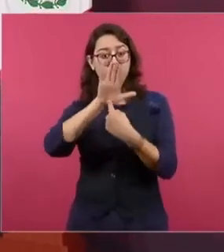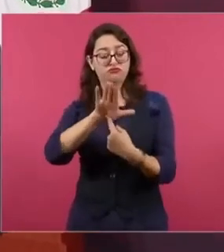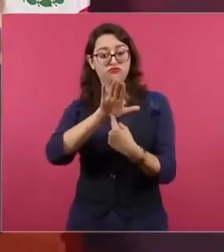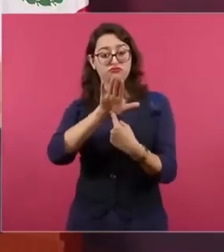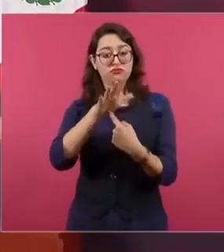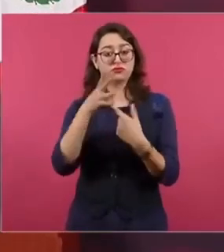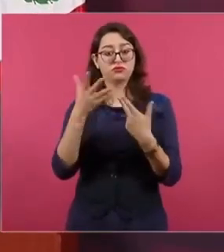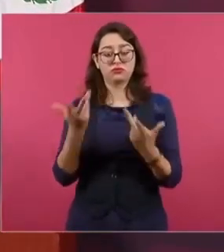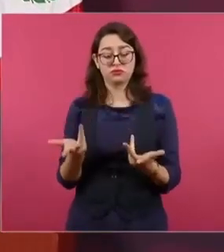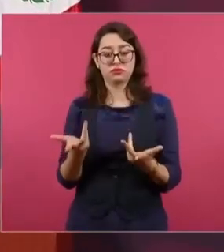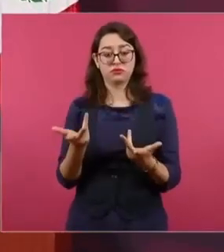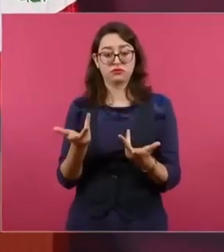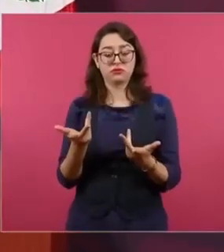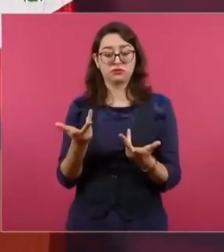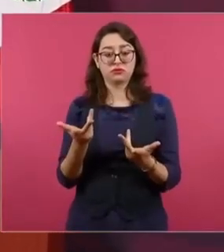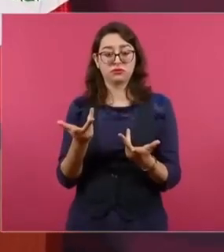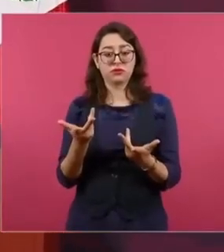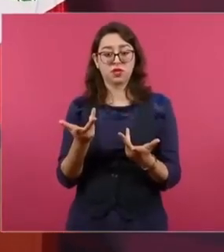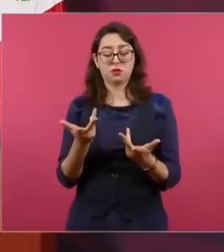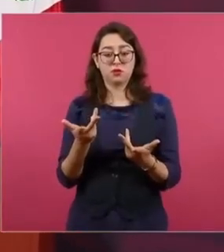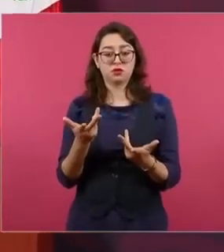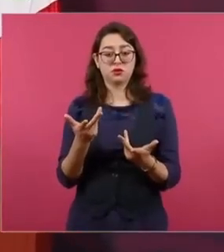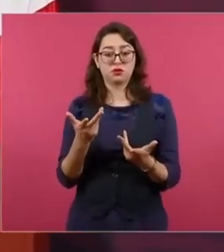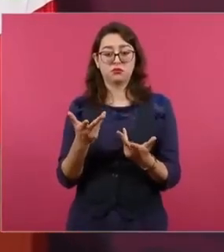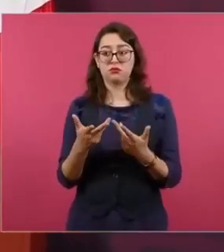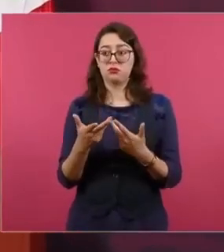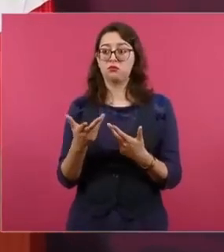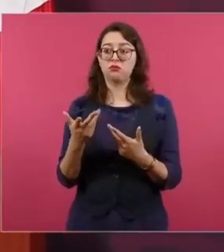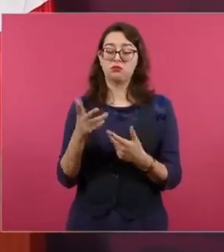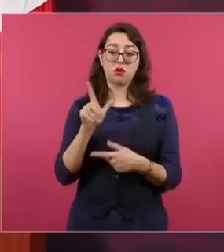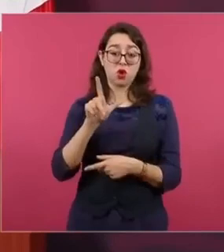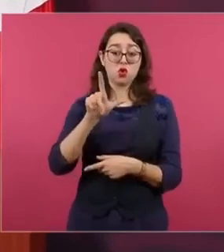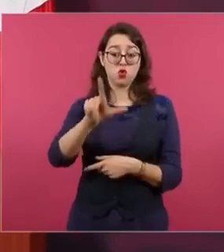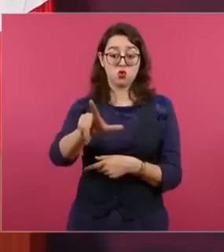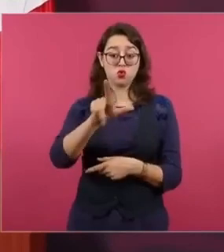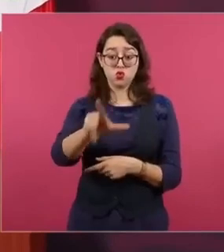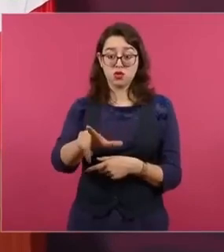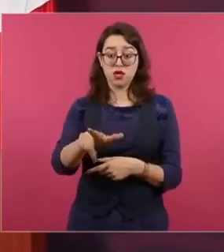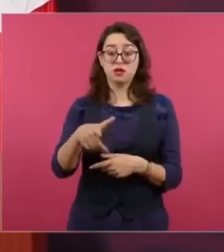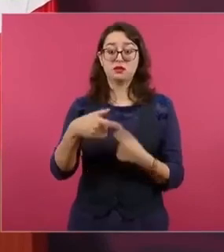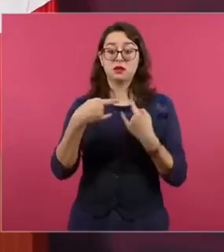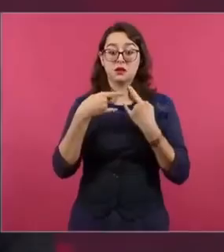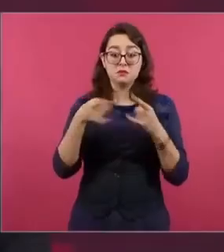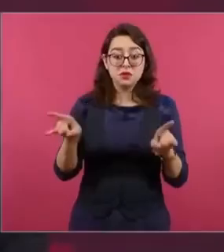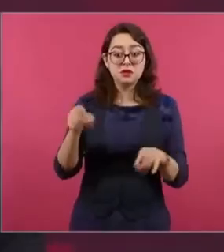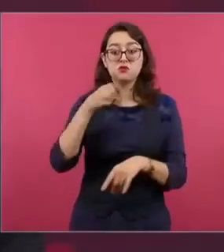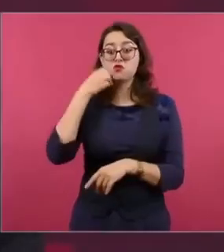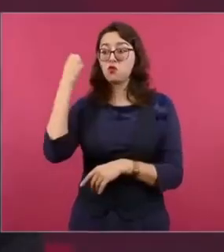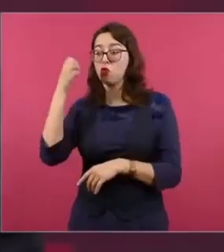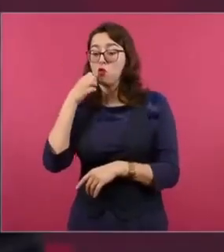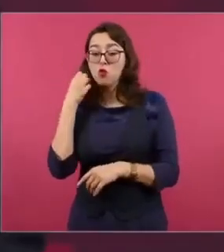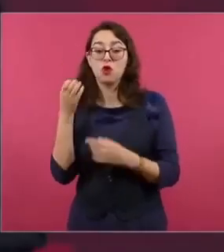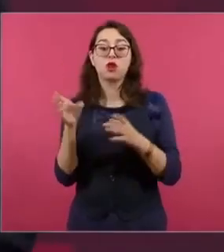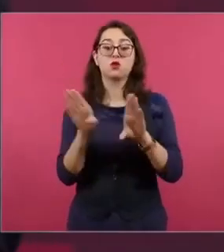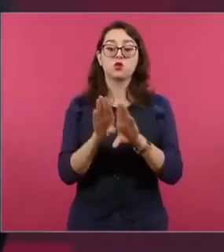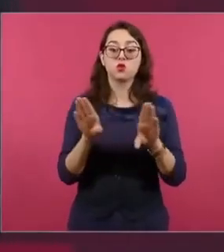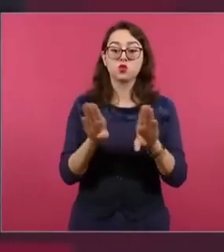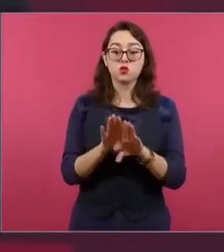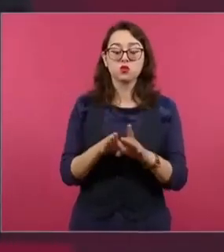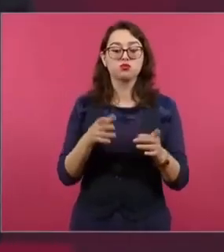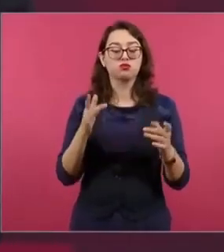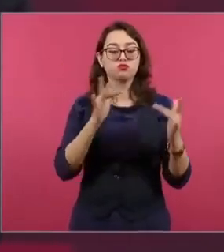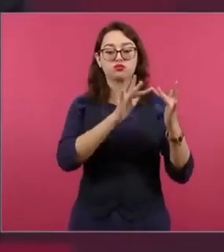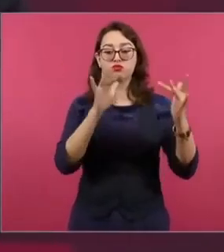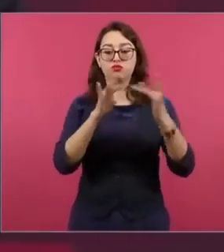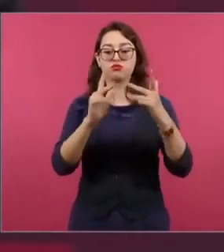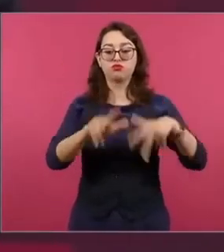se regresa a clases, vamos a tener aquí enlaces